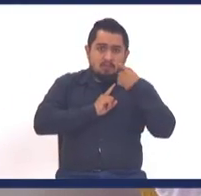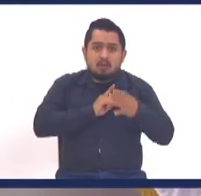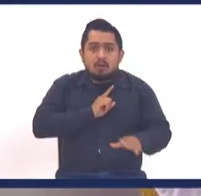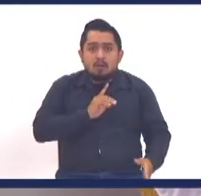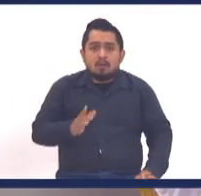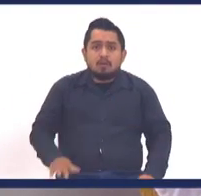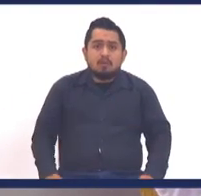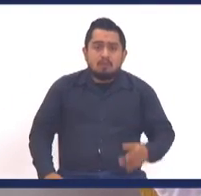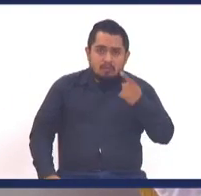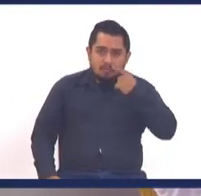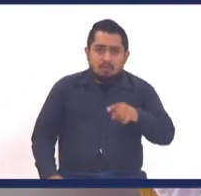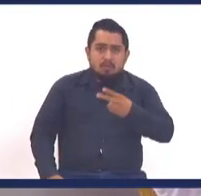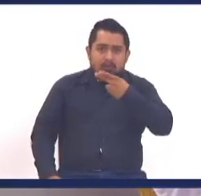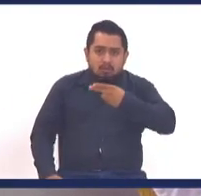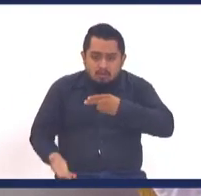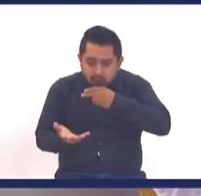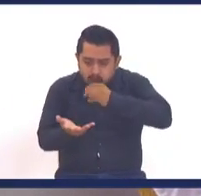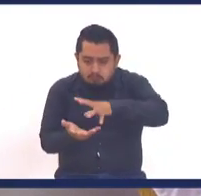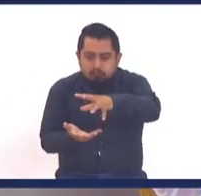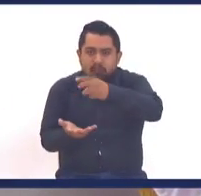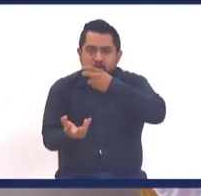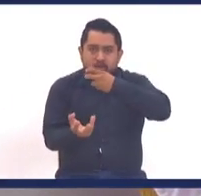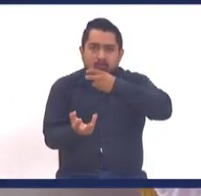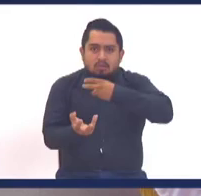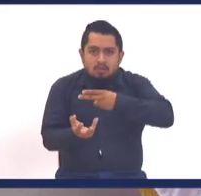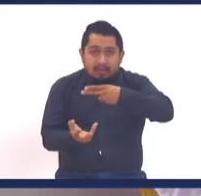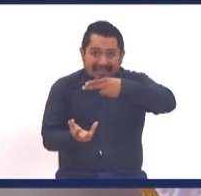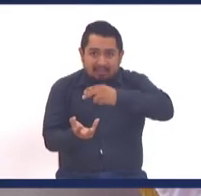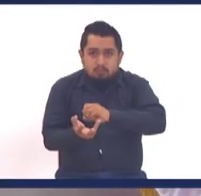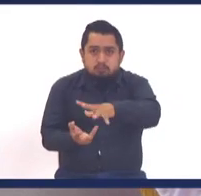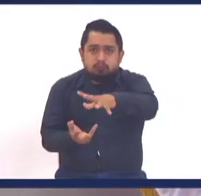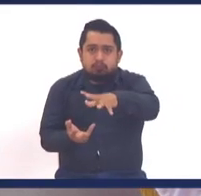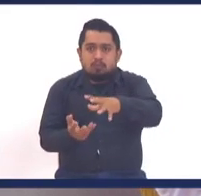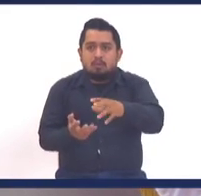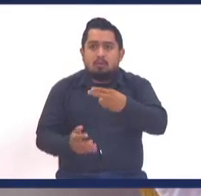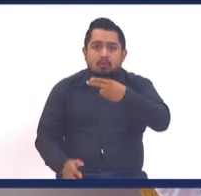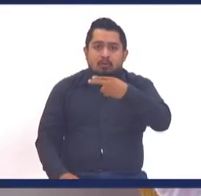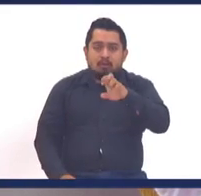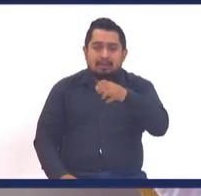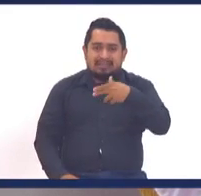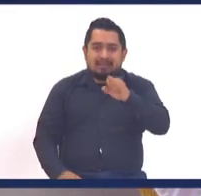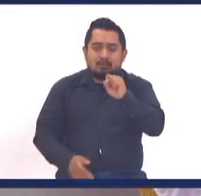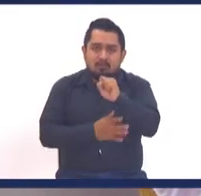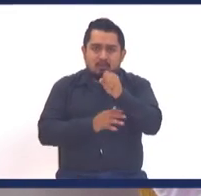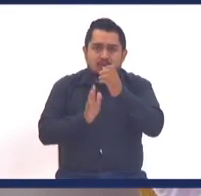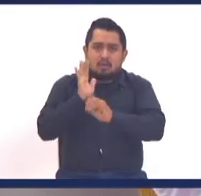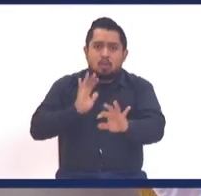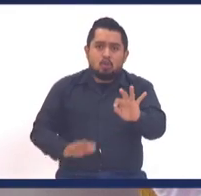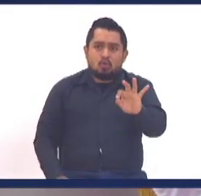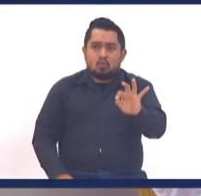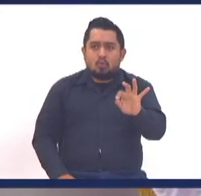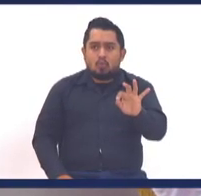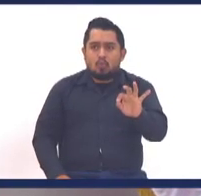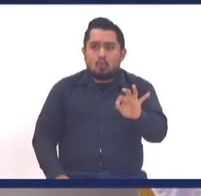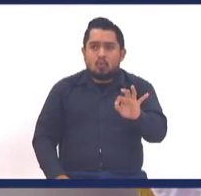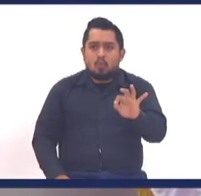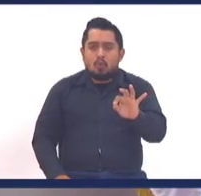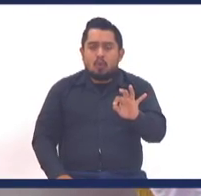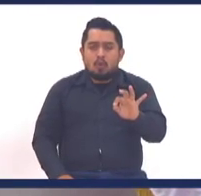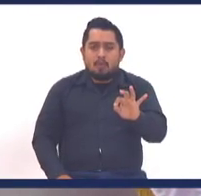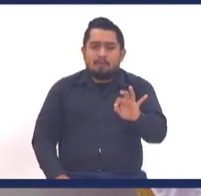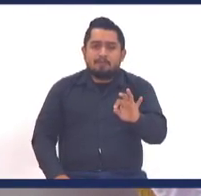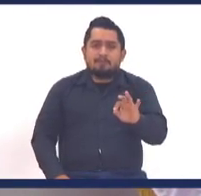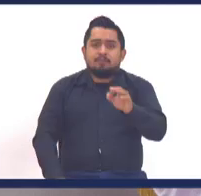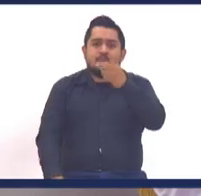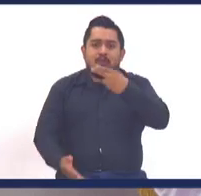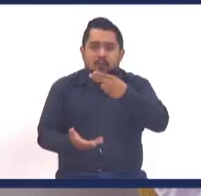probar. Hechos capítulo 9. Vaya conmigo. Hechos capítulo 9. Estamos usando la Biblia el día de hoy los que están en el estudio para que suelten un ratito el celular. Hechos